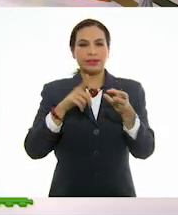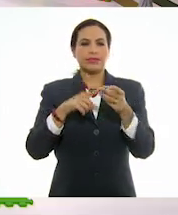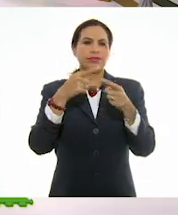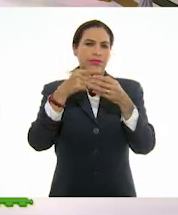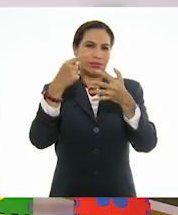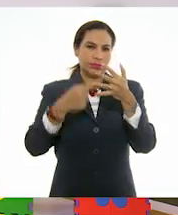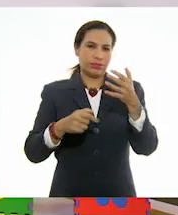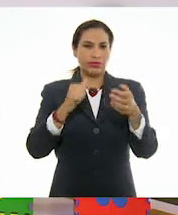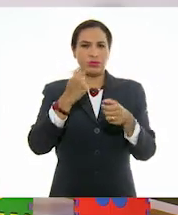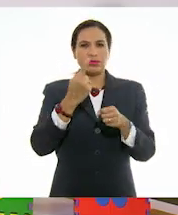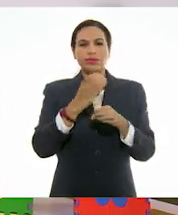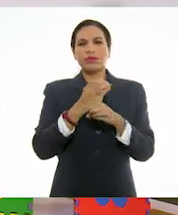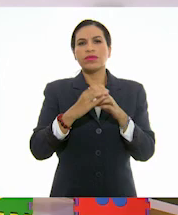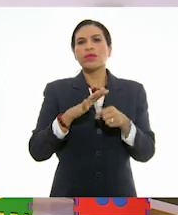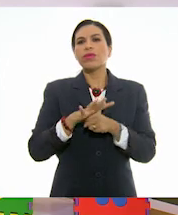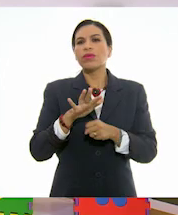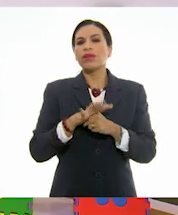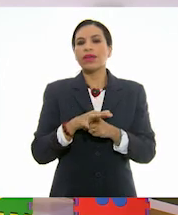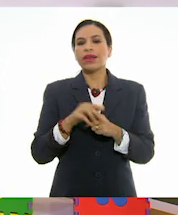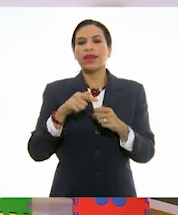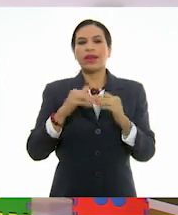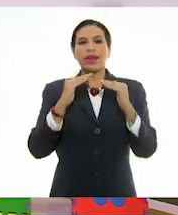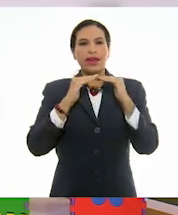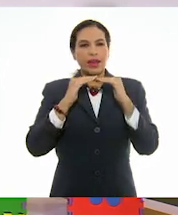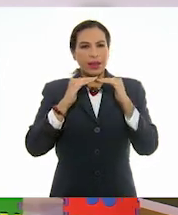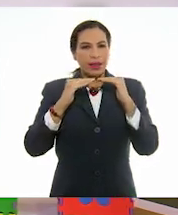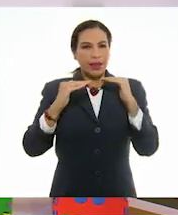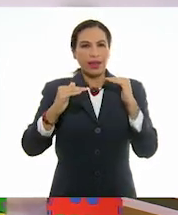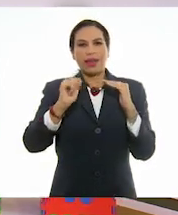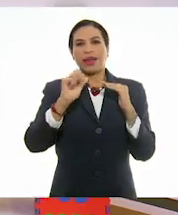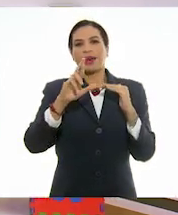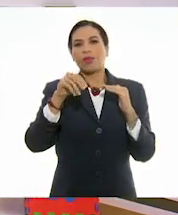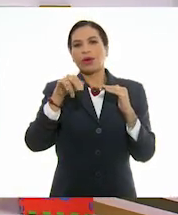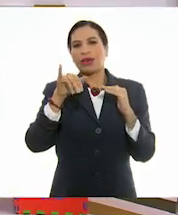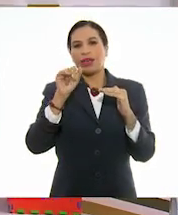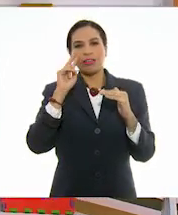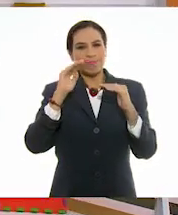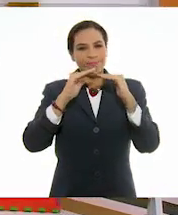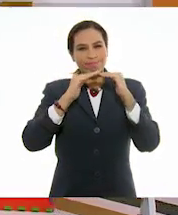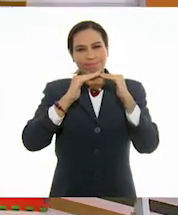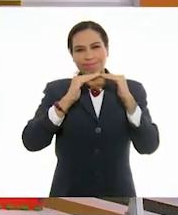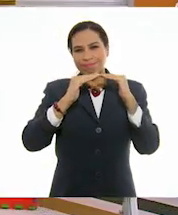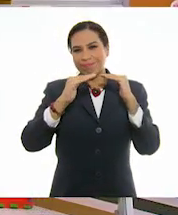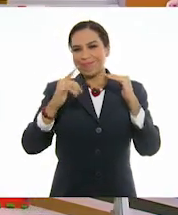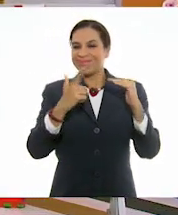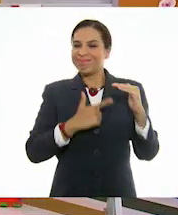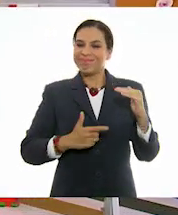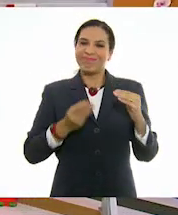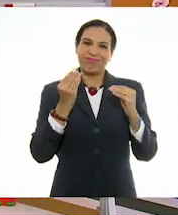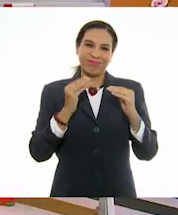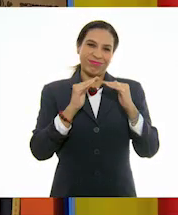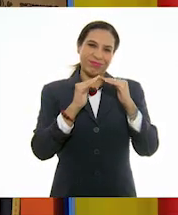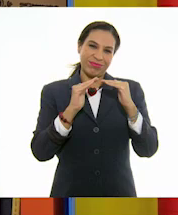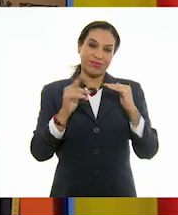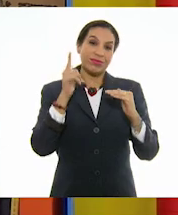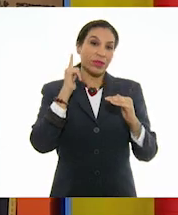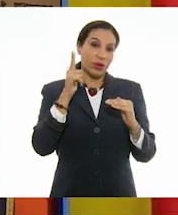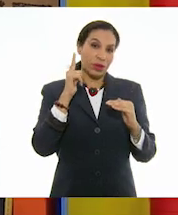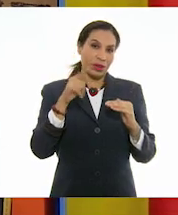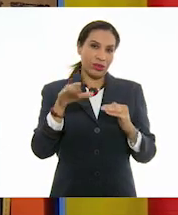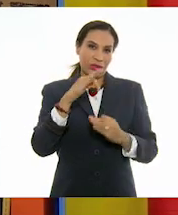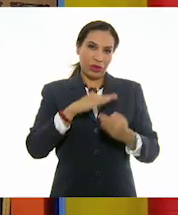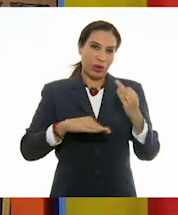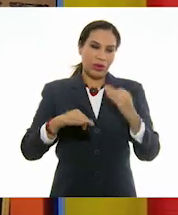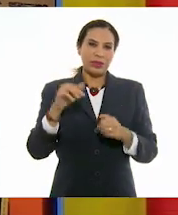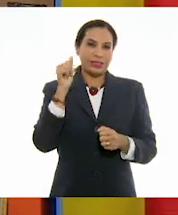Y tenemos uno más que es... Armonía. Armonía. Muy bien. Esta palabra me gusta mucho. Ojalá así